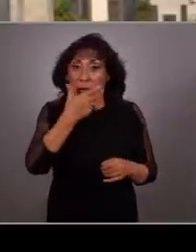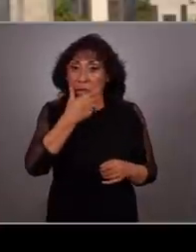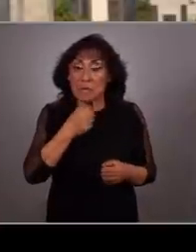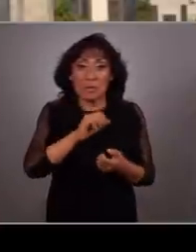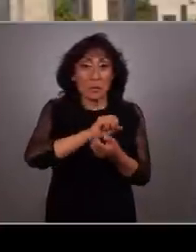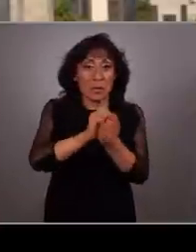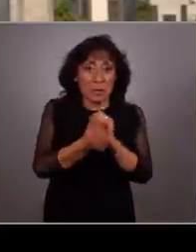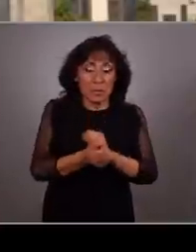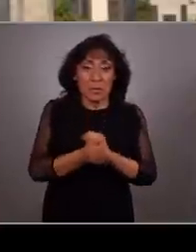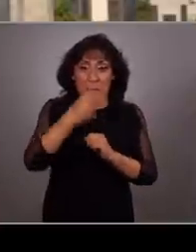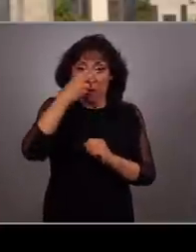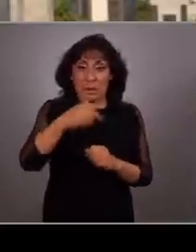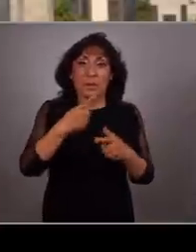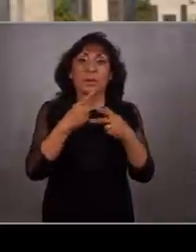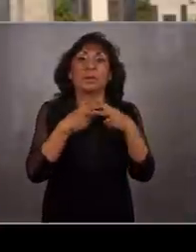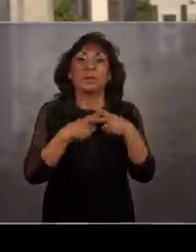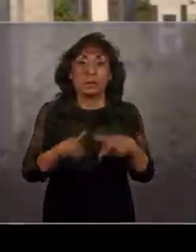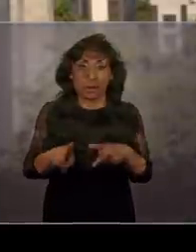la evolución mexicana.